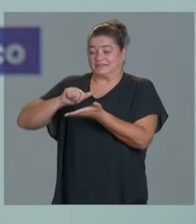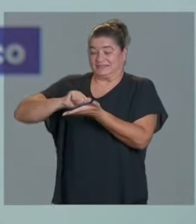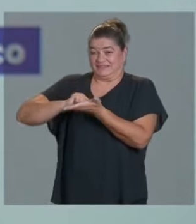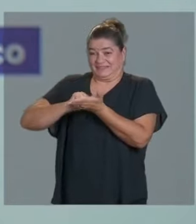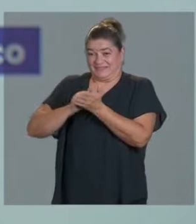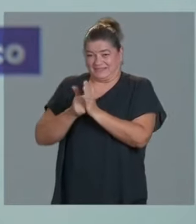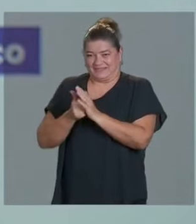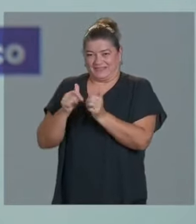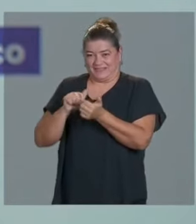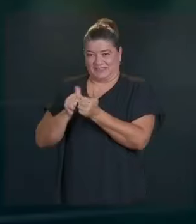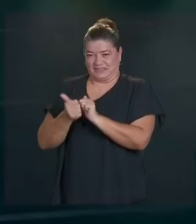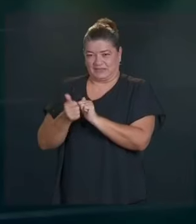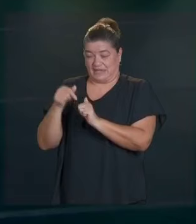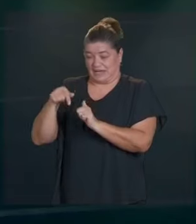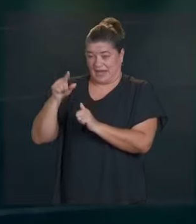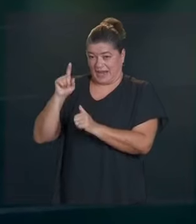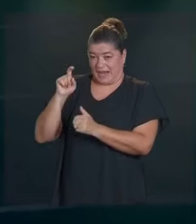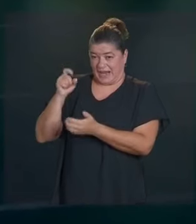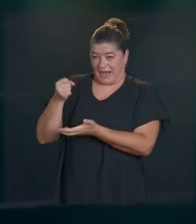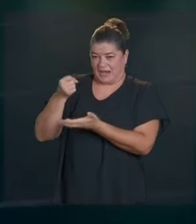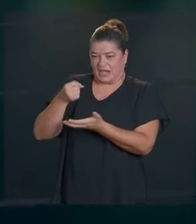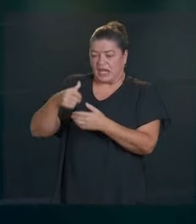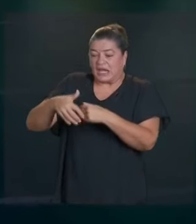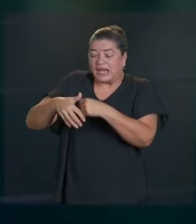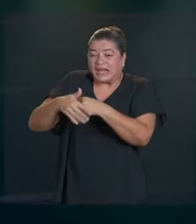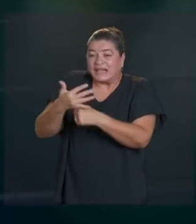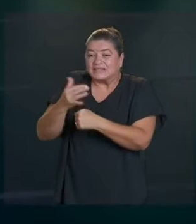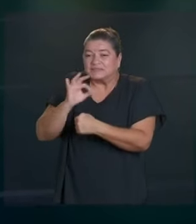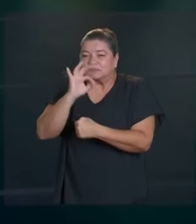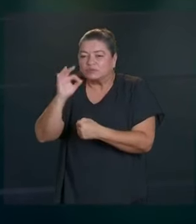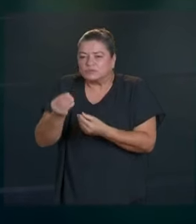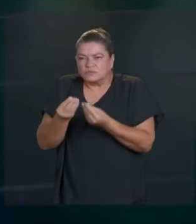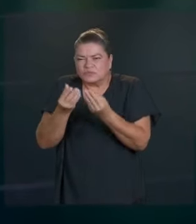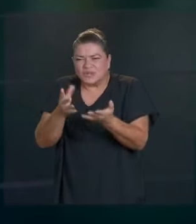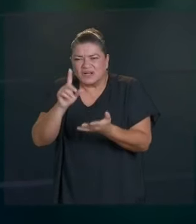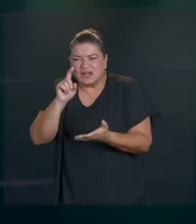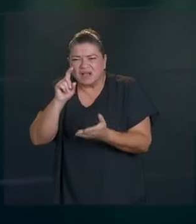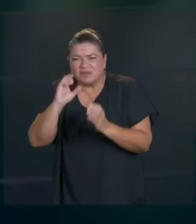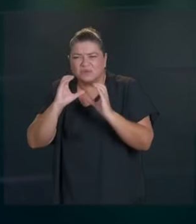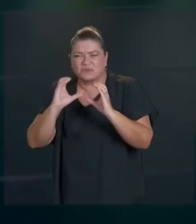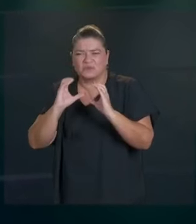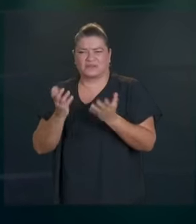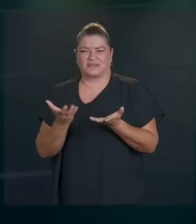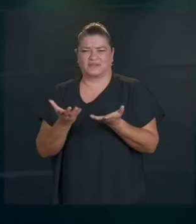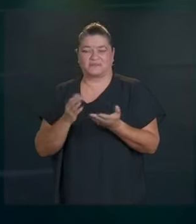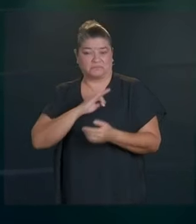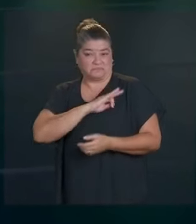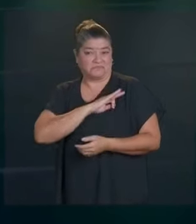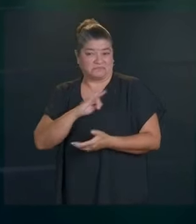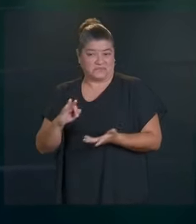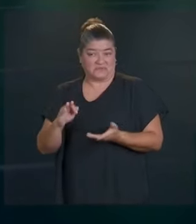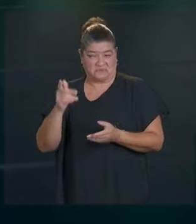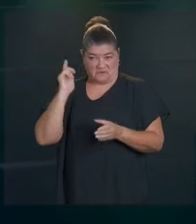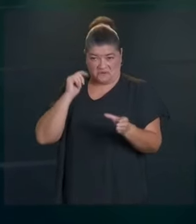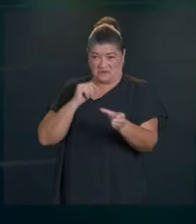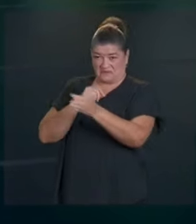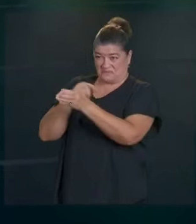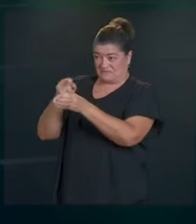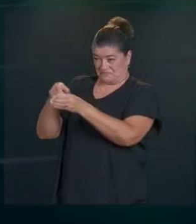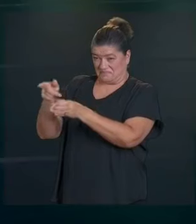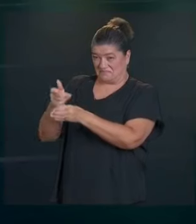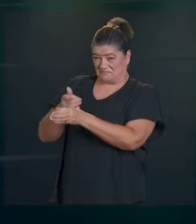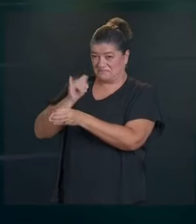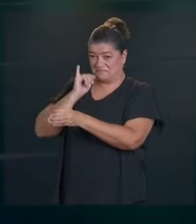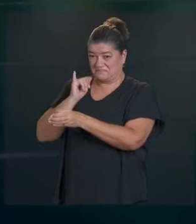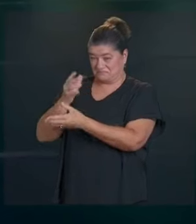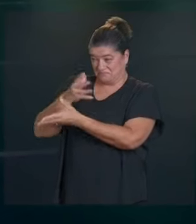una ingeniera, no una científica que le da agua contaminada. Ojalá te eches un traguito para que sepas lo que toman los habitantes de la ciudad.